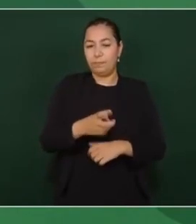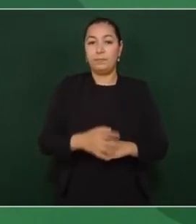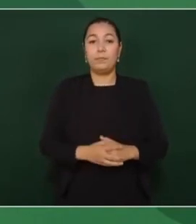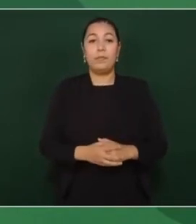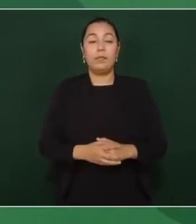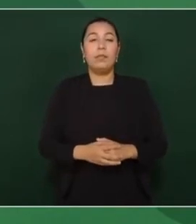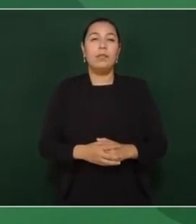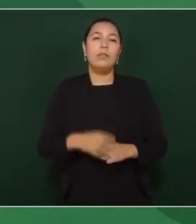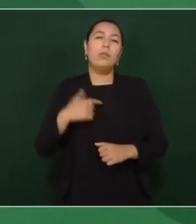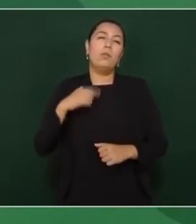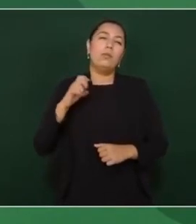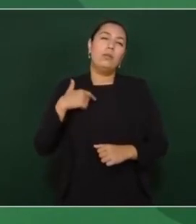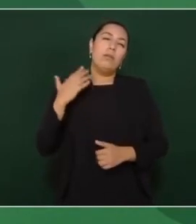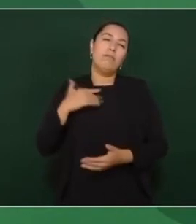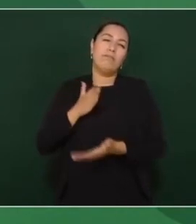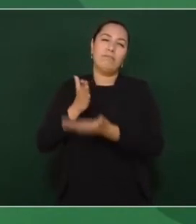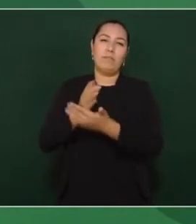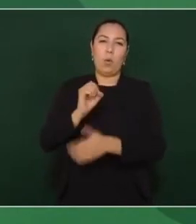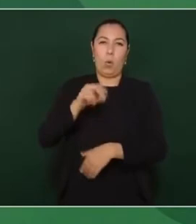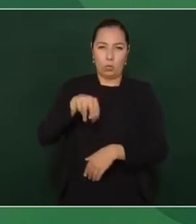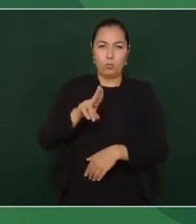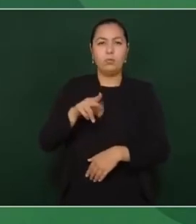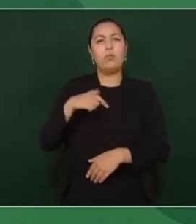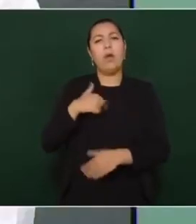Cuando fui a la ONU lo planteé.